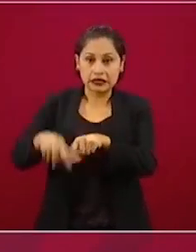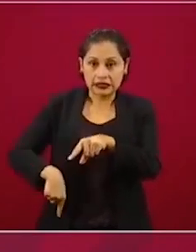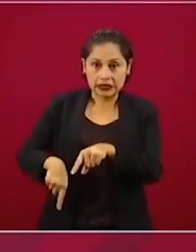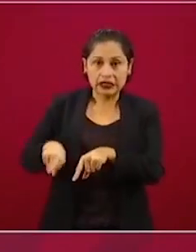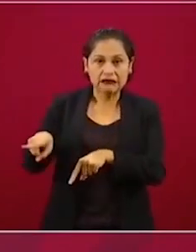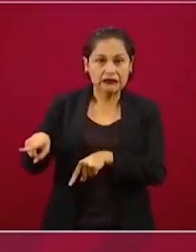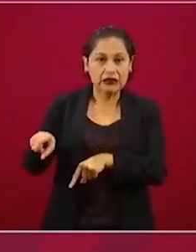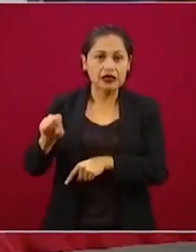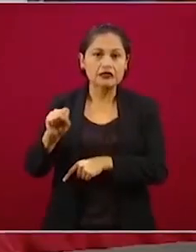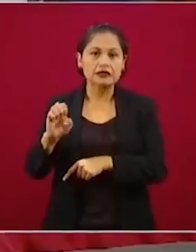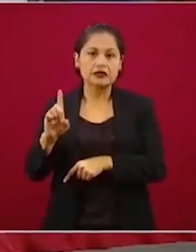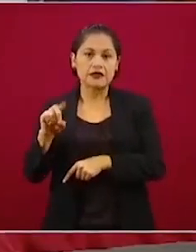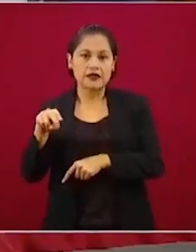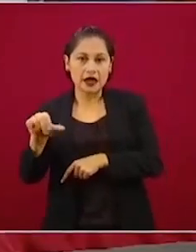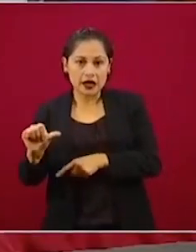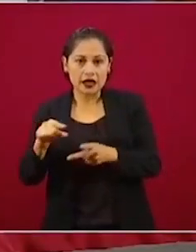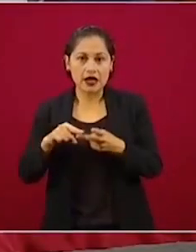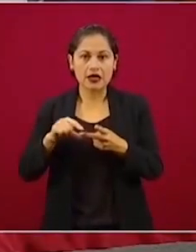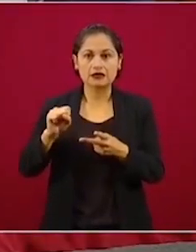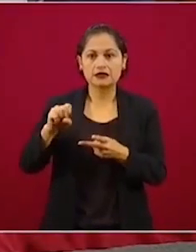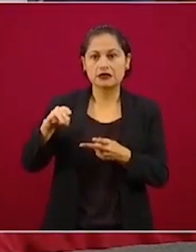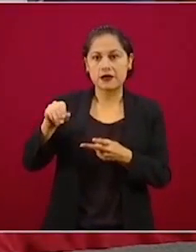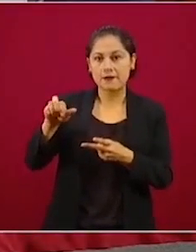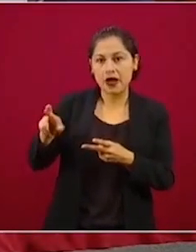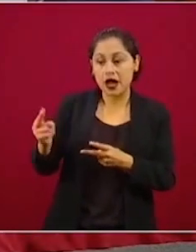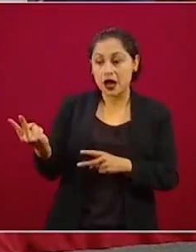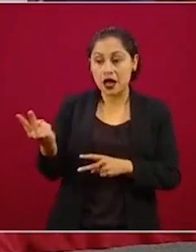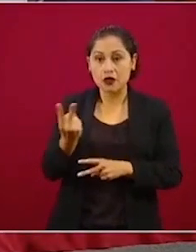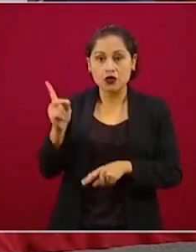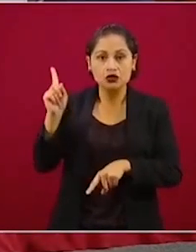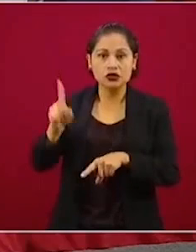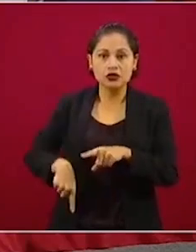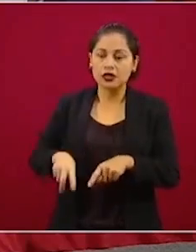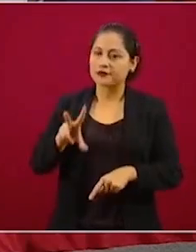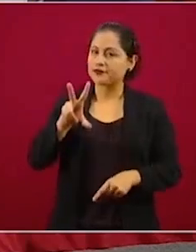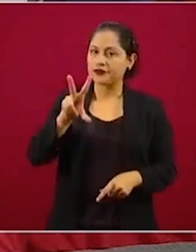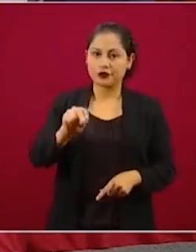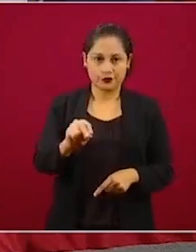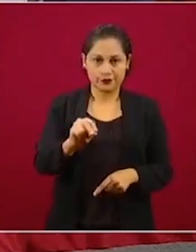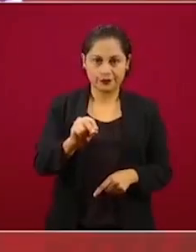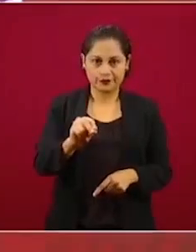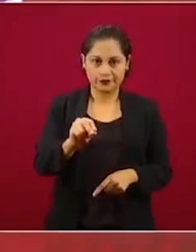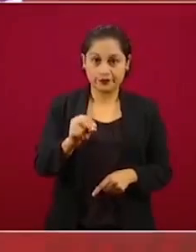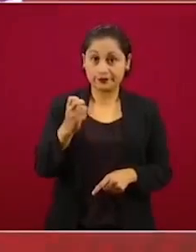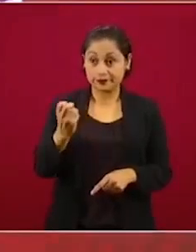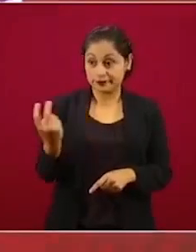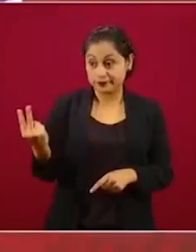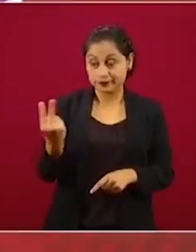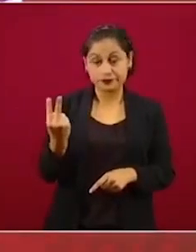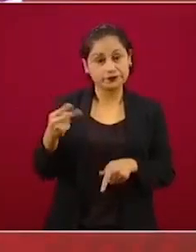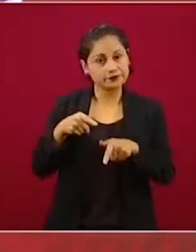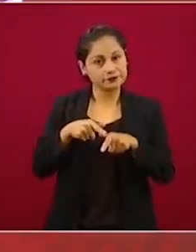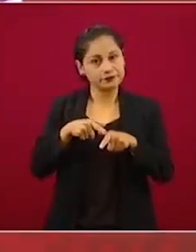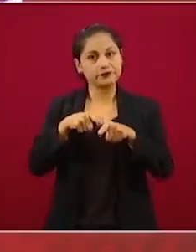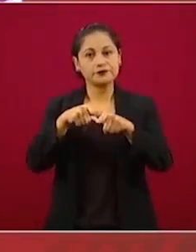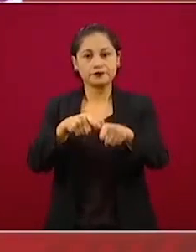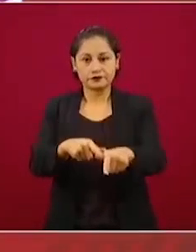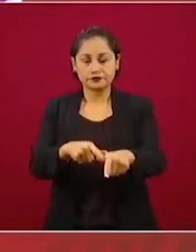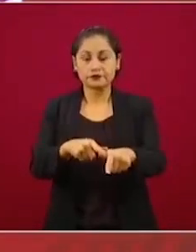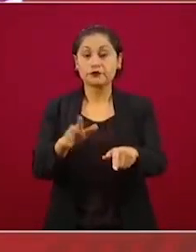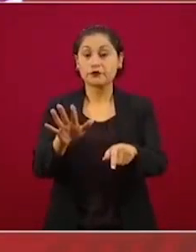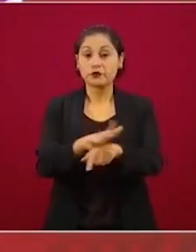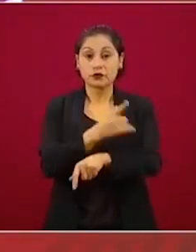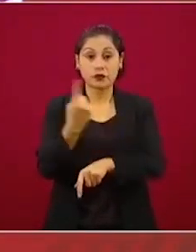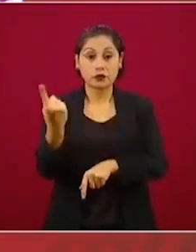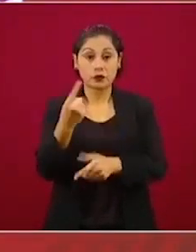y de la Secretaría de Marina. Eso sí se los puedo comentar, porque incluso está